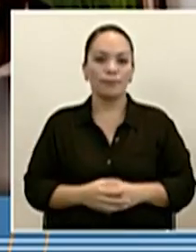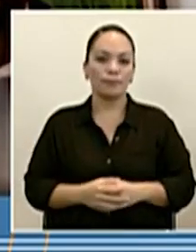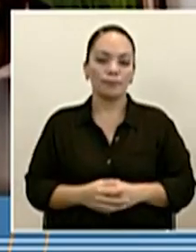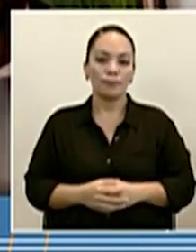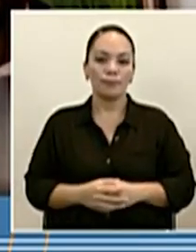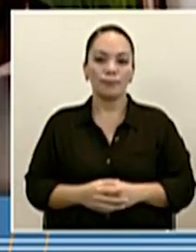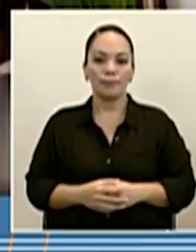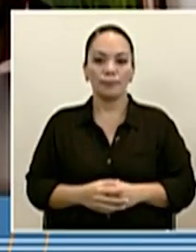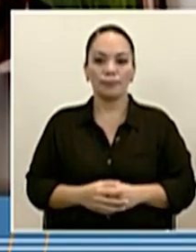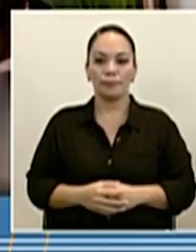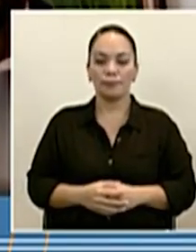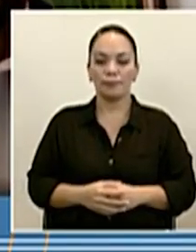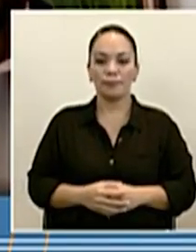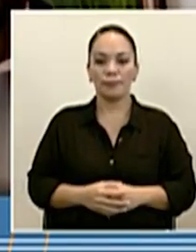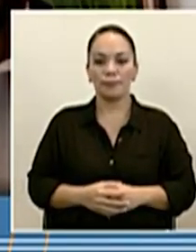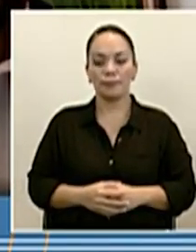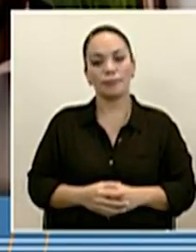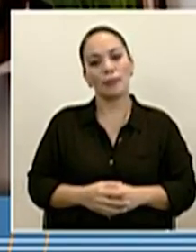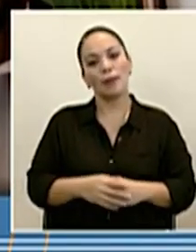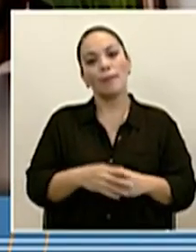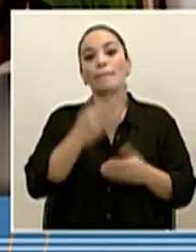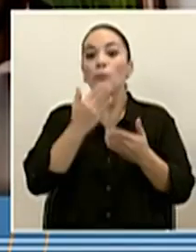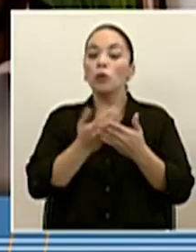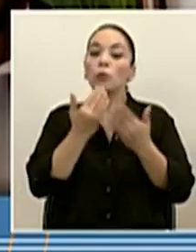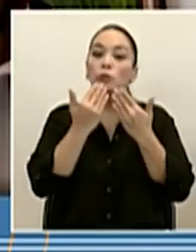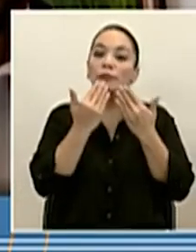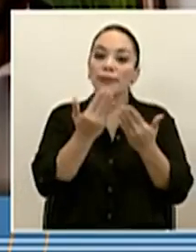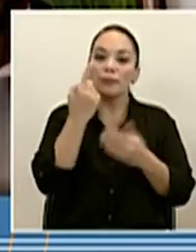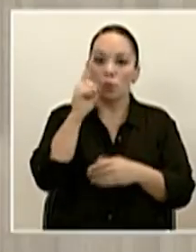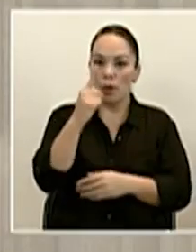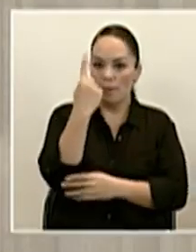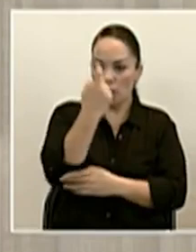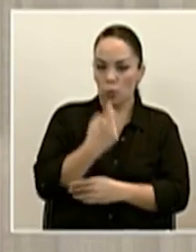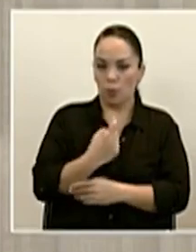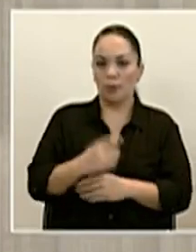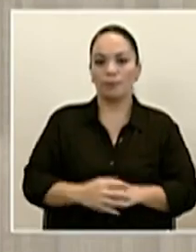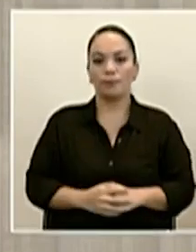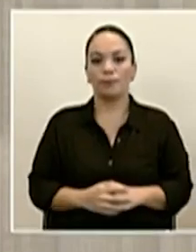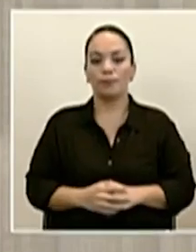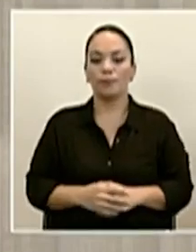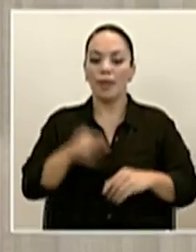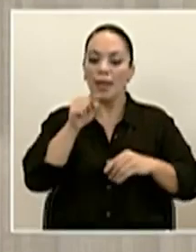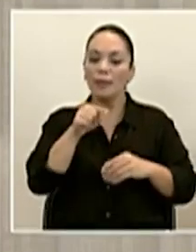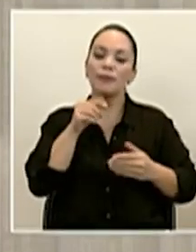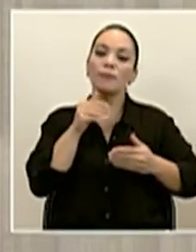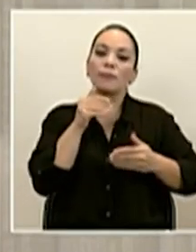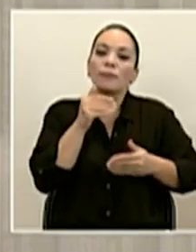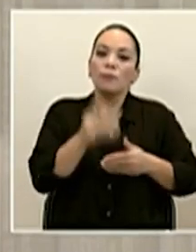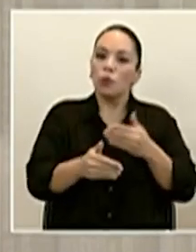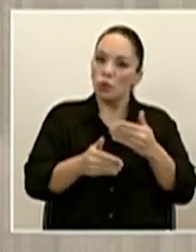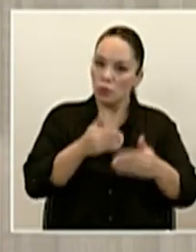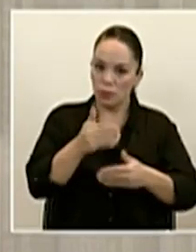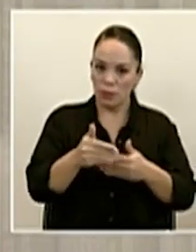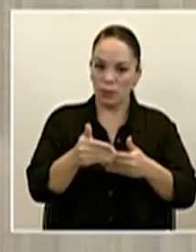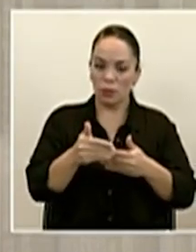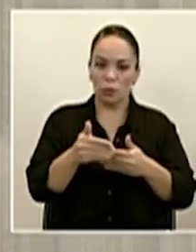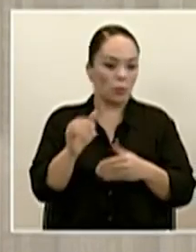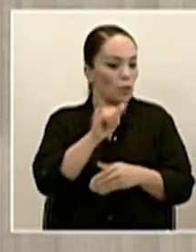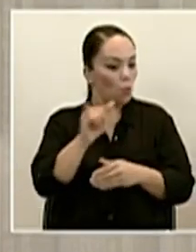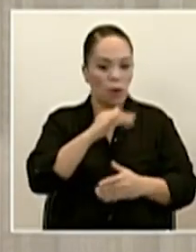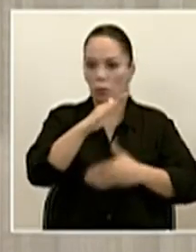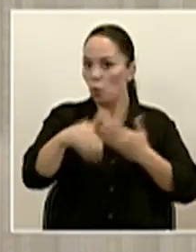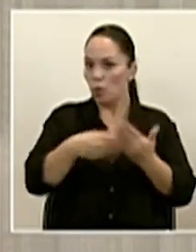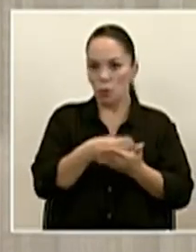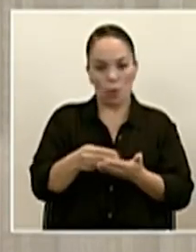Adelante, doctor Macaya. Sí, muchas gracias por la pregunta. En este proceso, como en todas las compras,